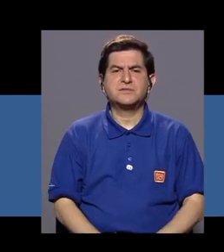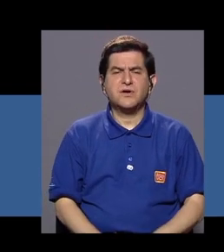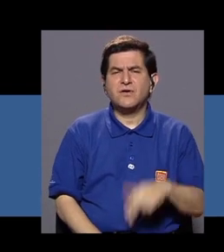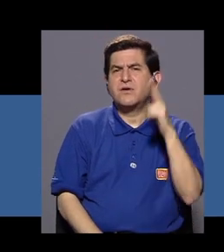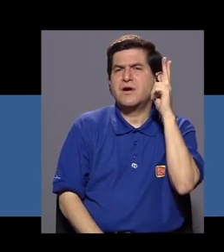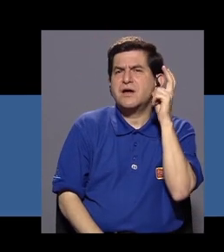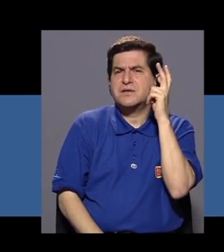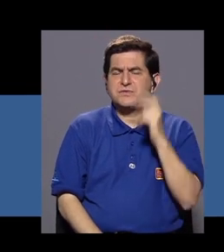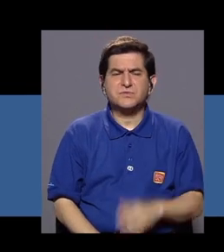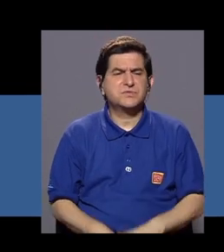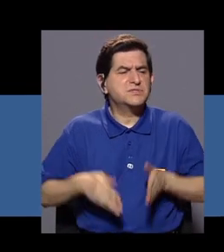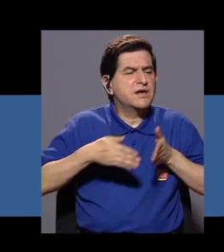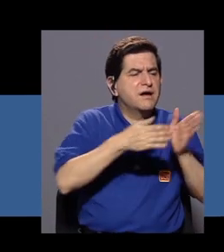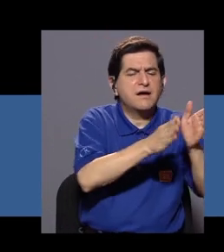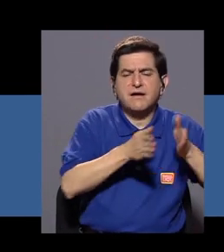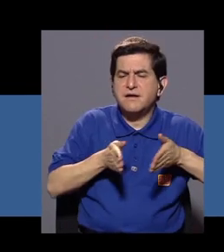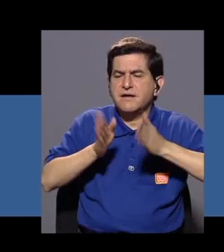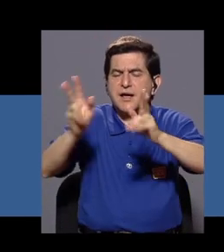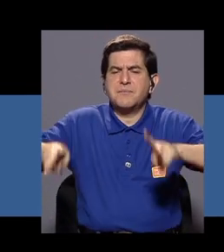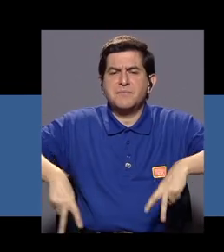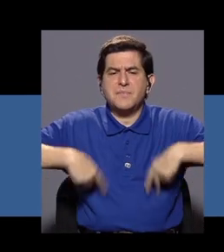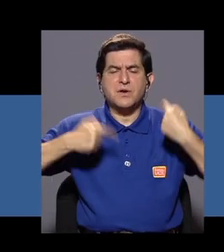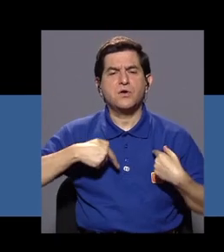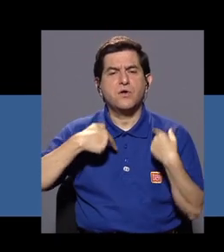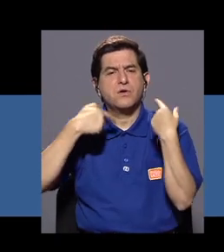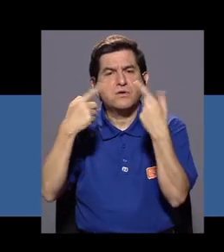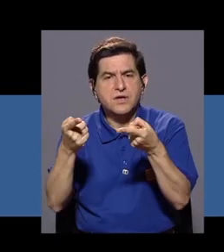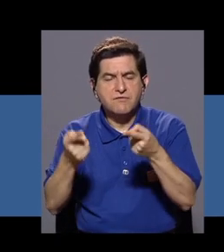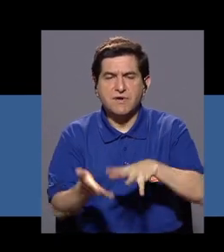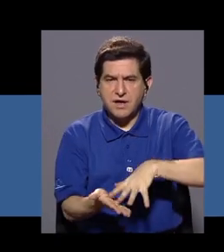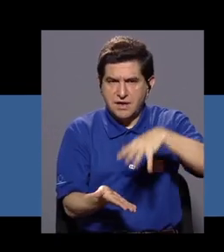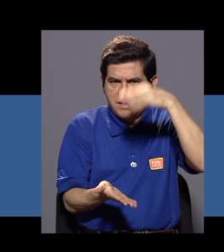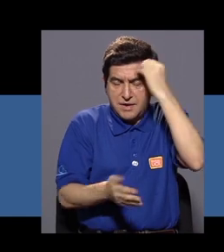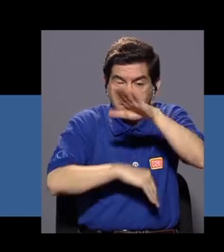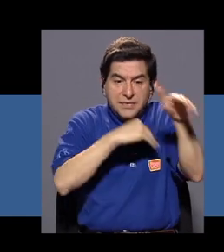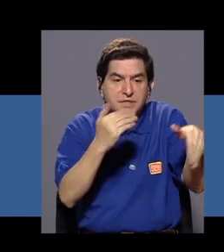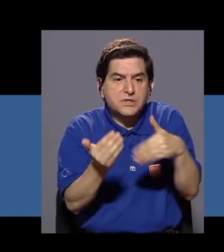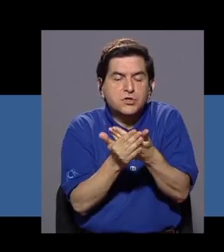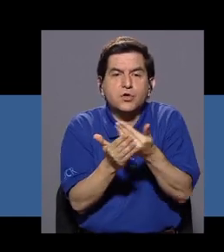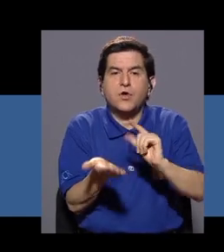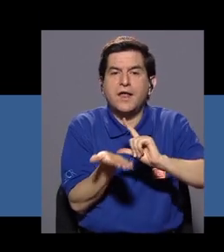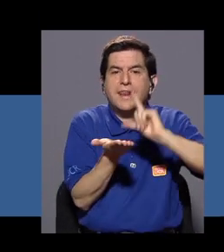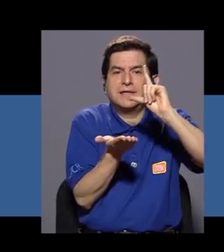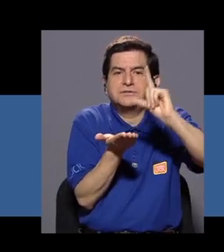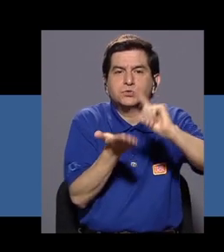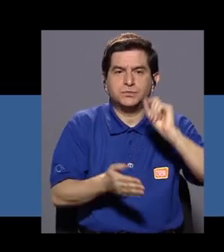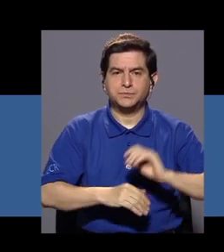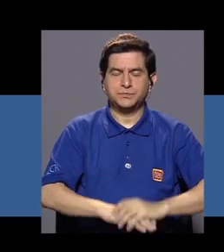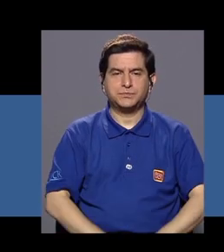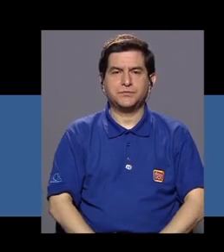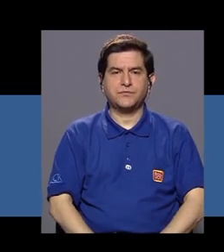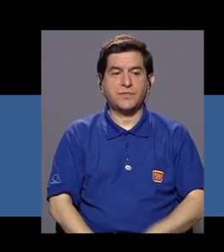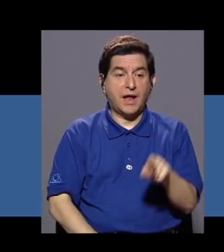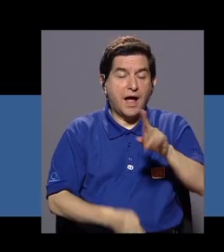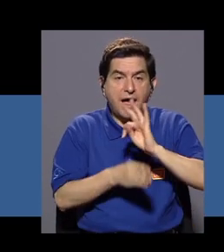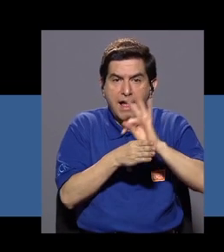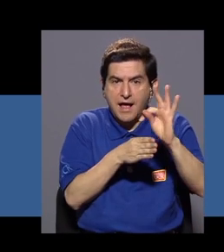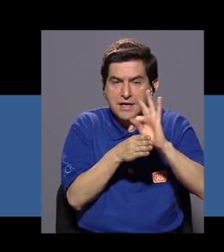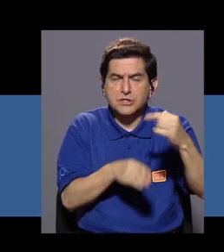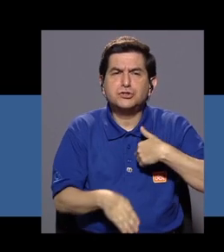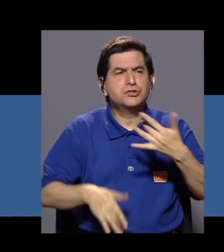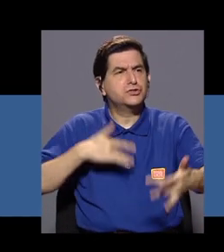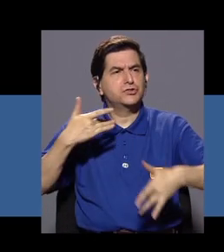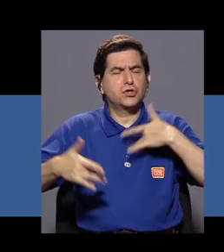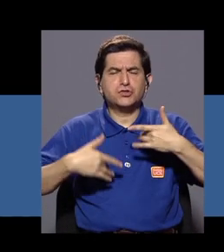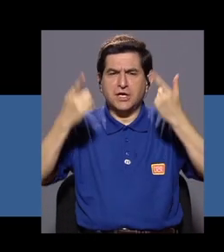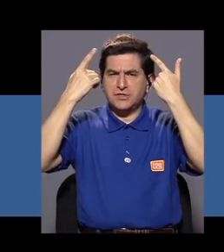escuchar qué es, por qué camino nos lleva a la vida. Y aprender de absolutamente todas las lecciones. Bueno, esta terapia